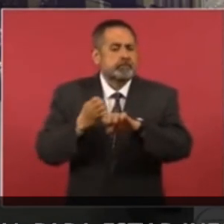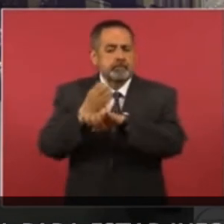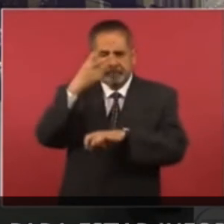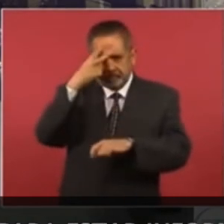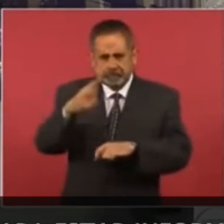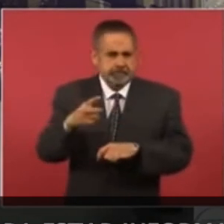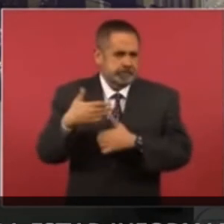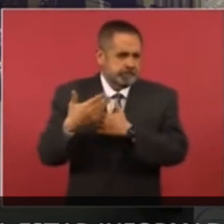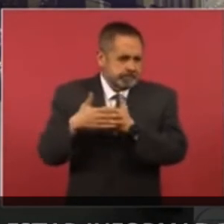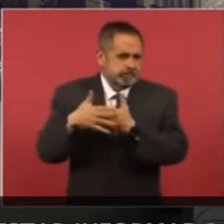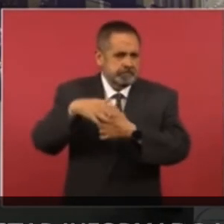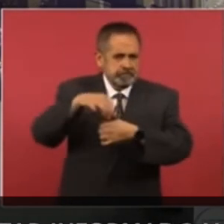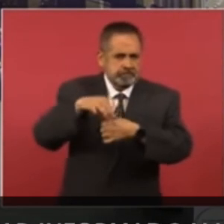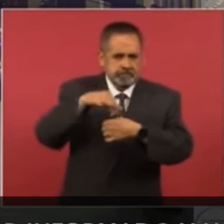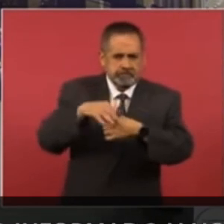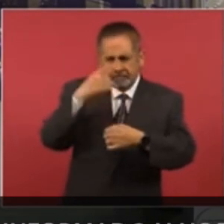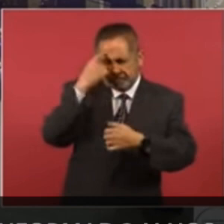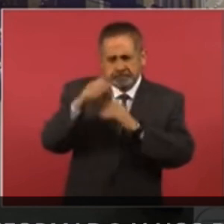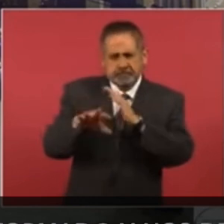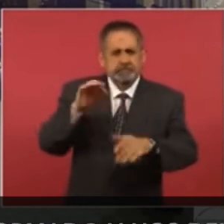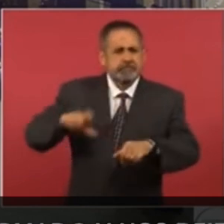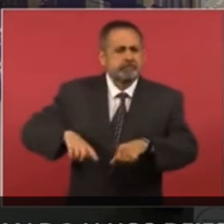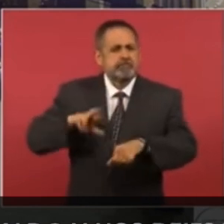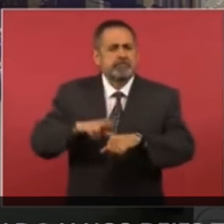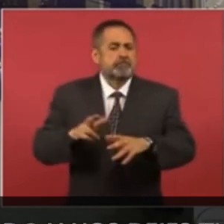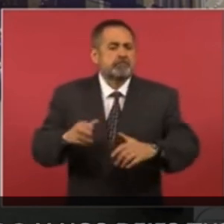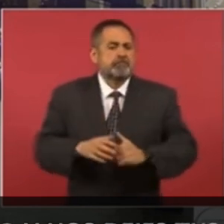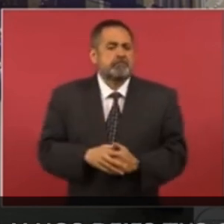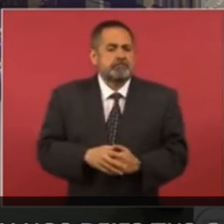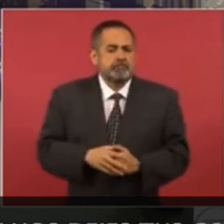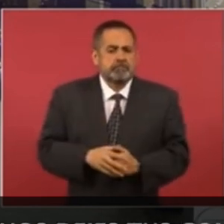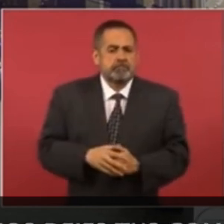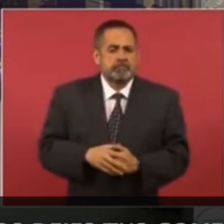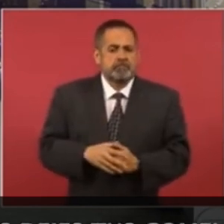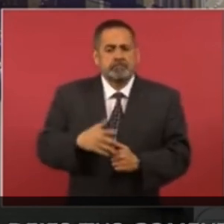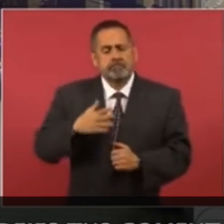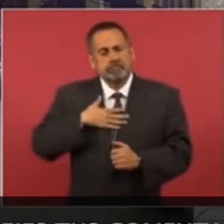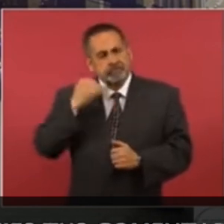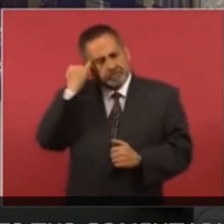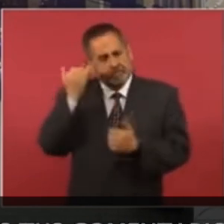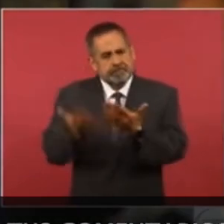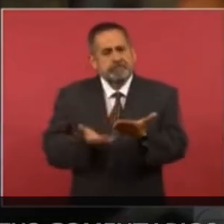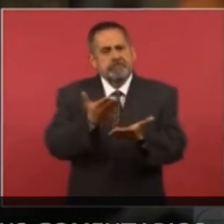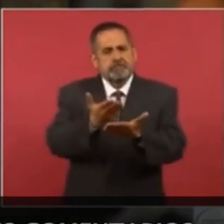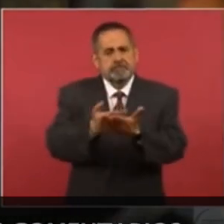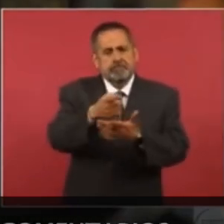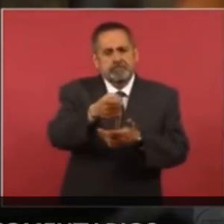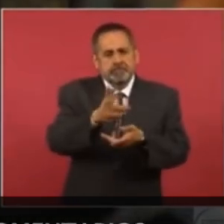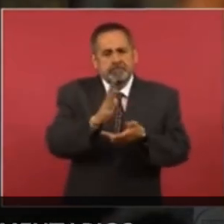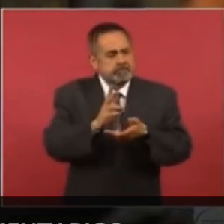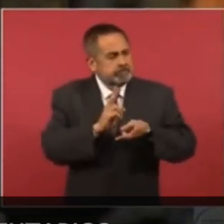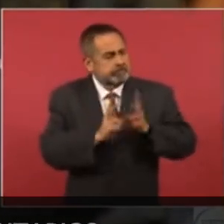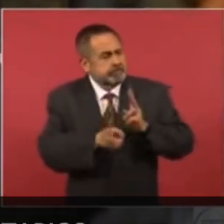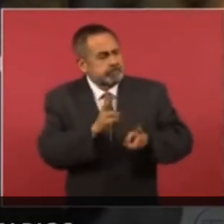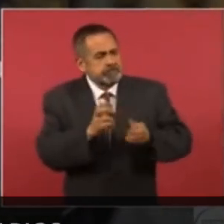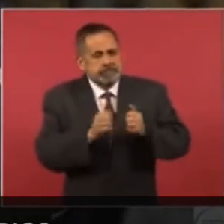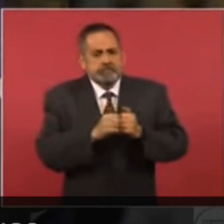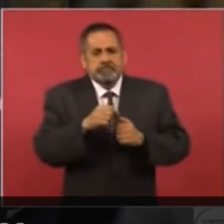Y bueno, le quiero plantear, si usted ya ha platicado con